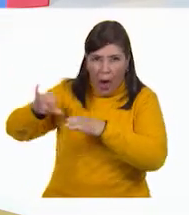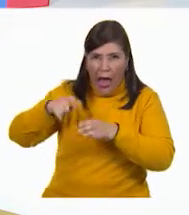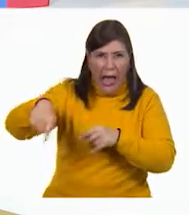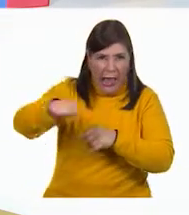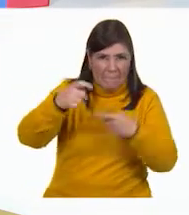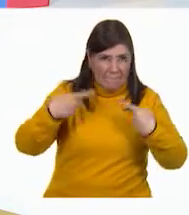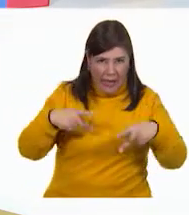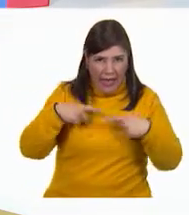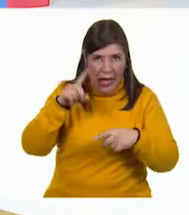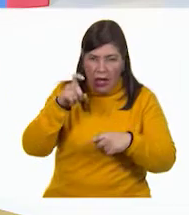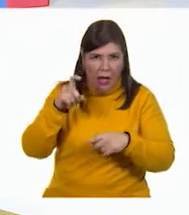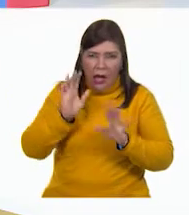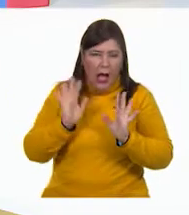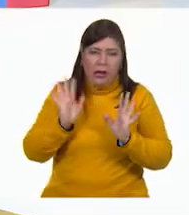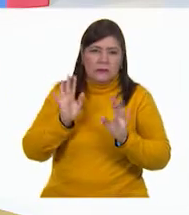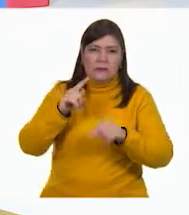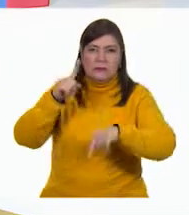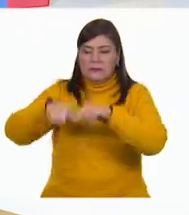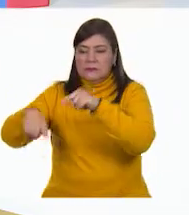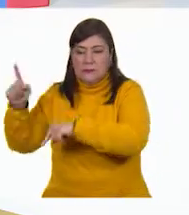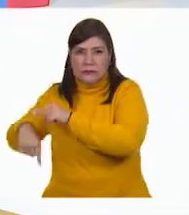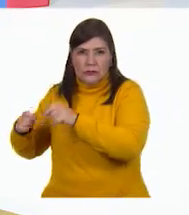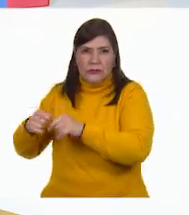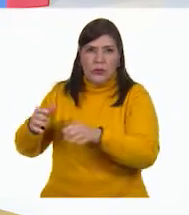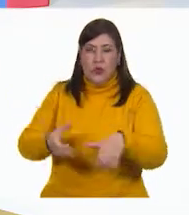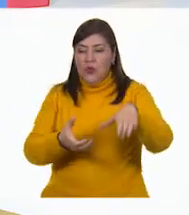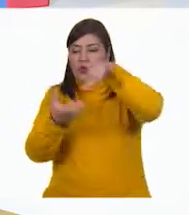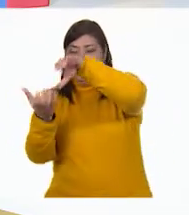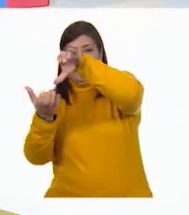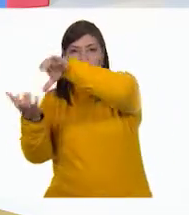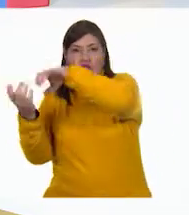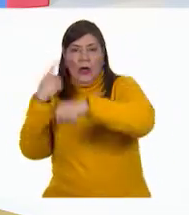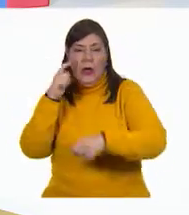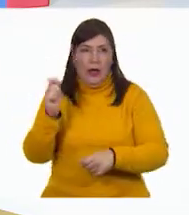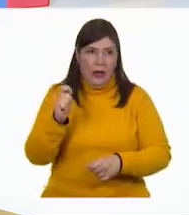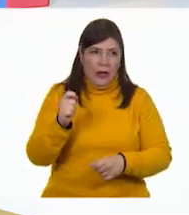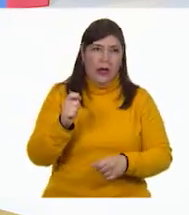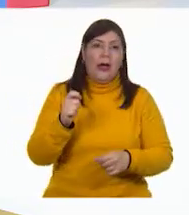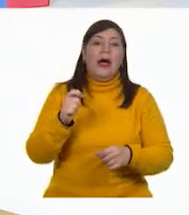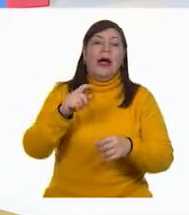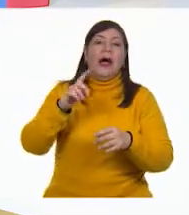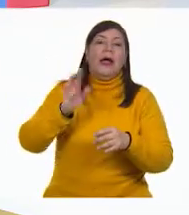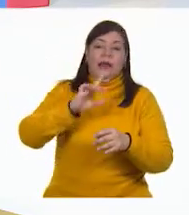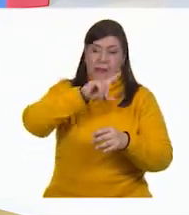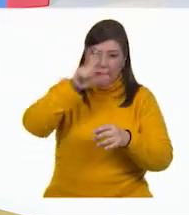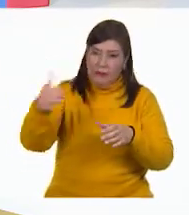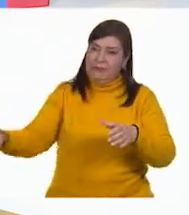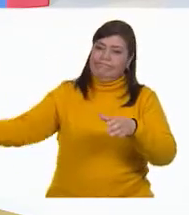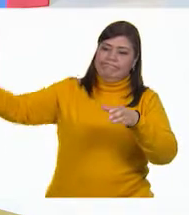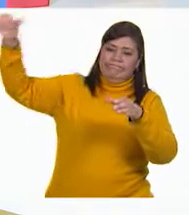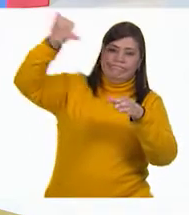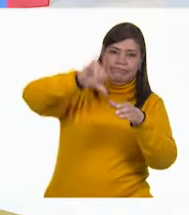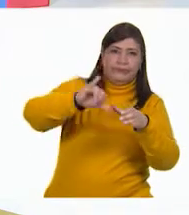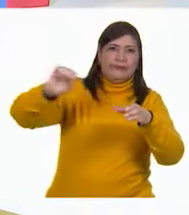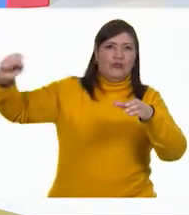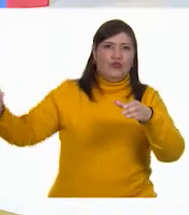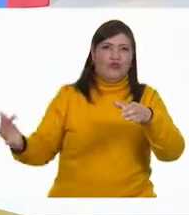pasajeros y vació allí a su amiga la ola.